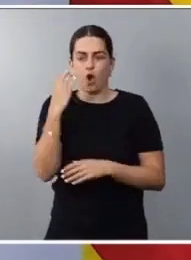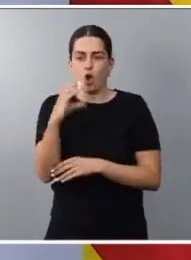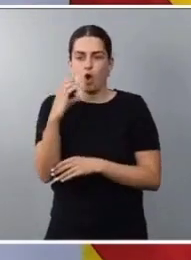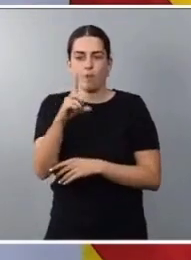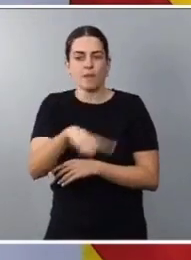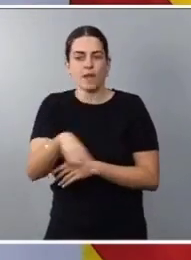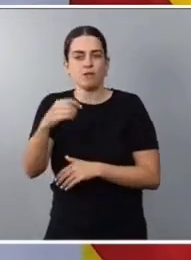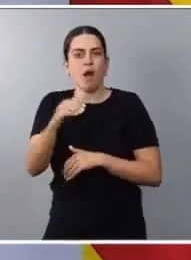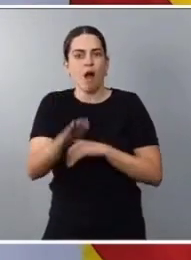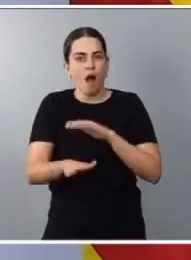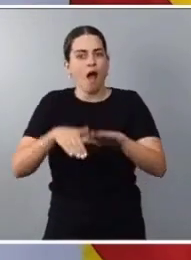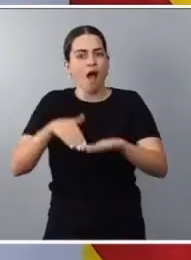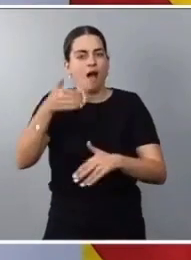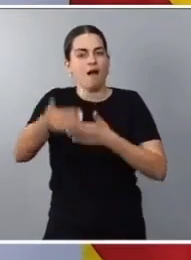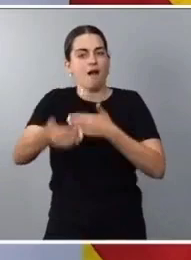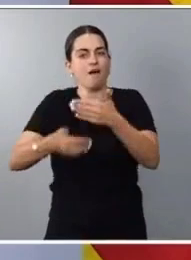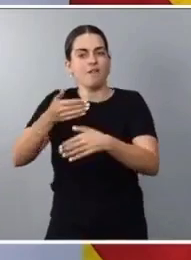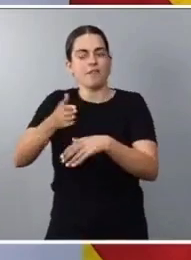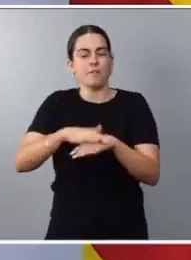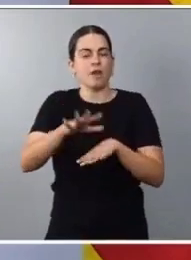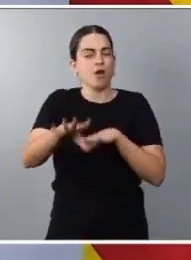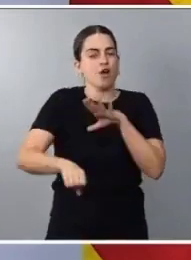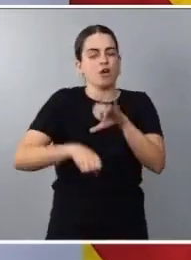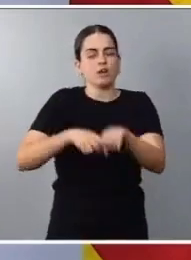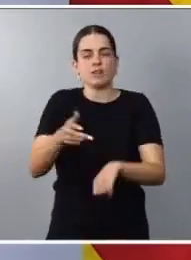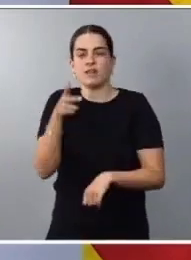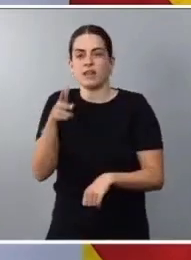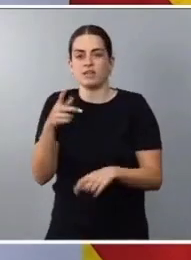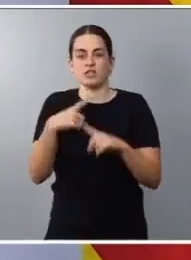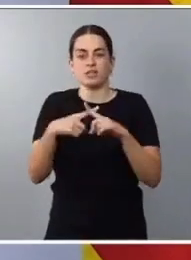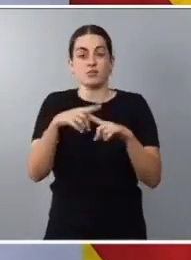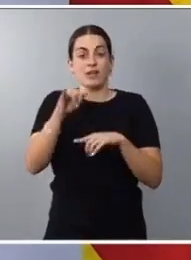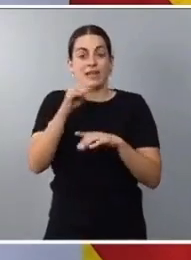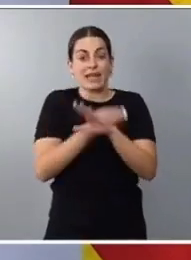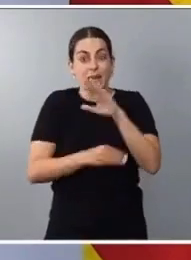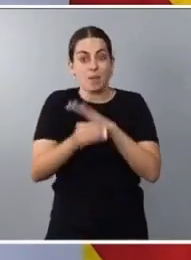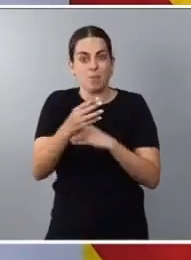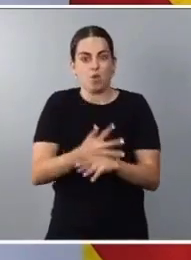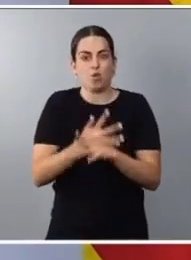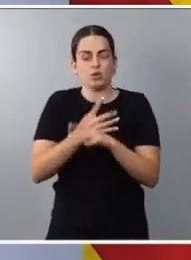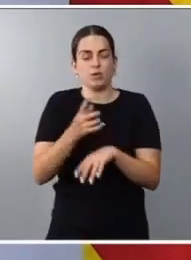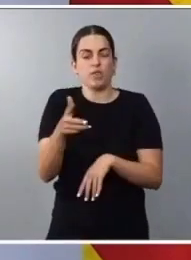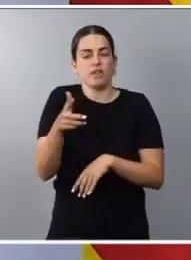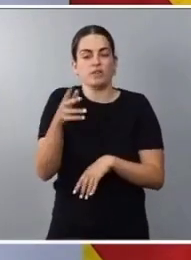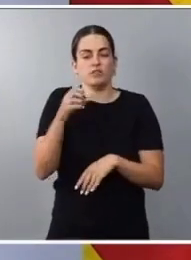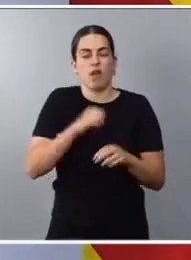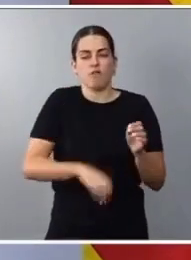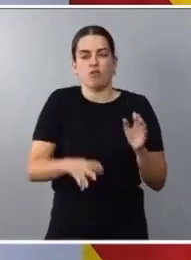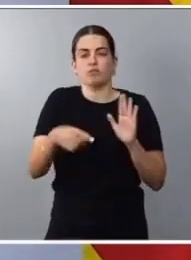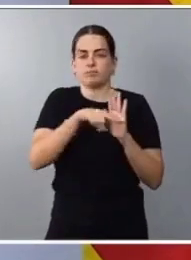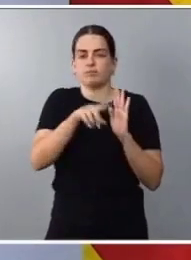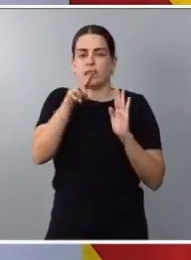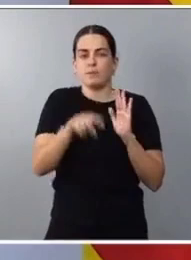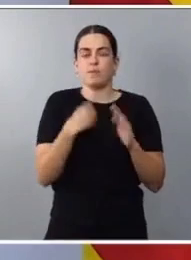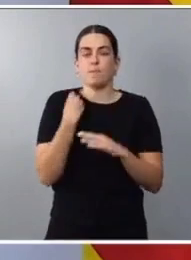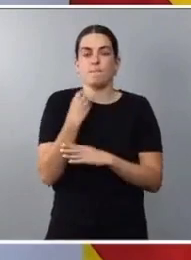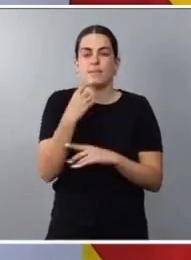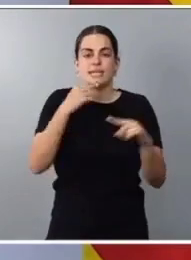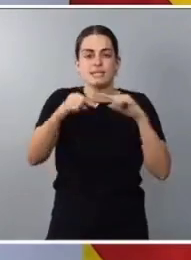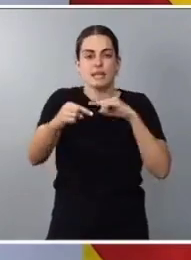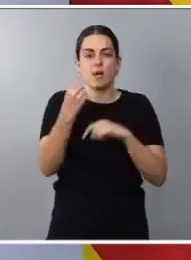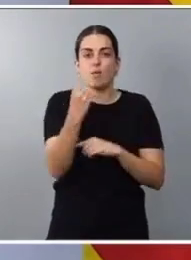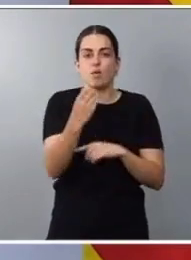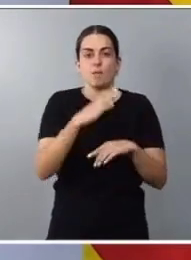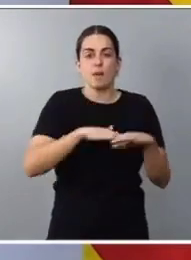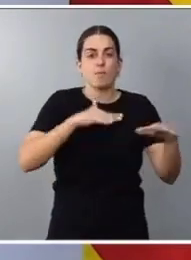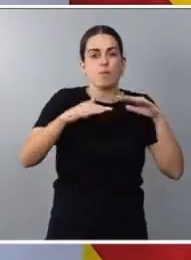en la conquista de más derechos sexuales y reproductivos, y en concreto del derecho al aborto, y un mensaje de apoyo a los movimientos feministas en Estados